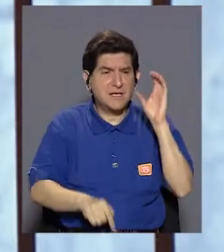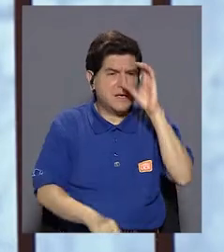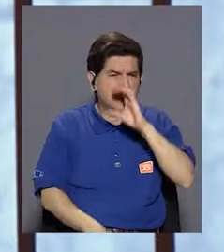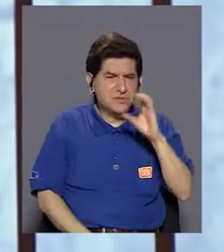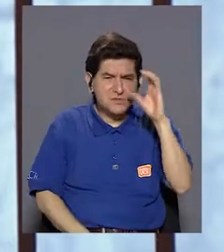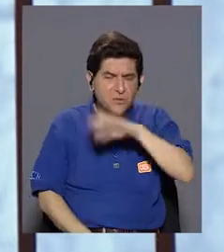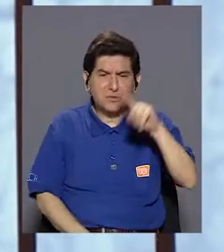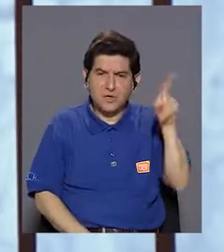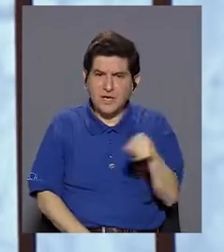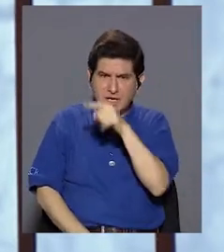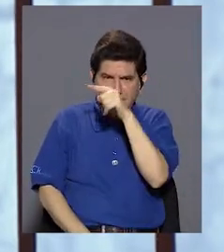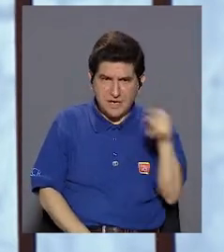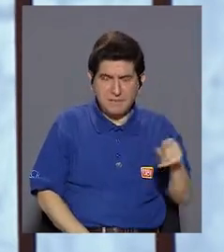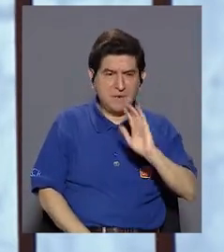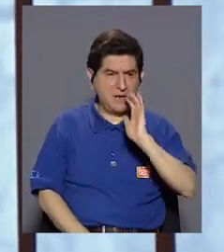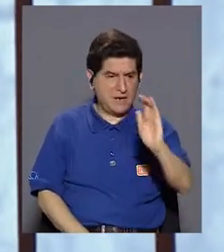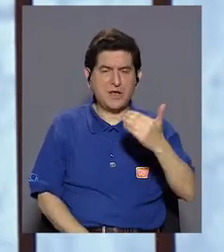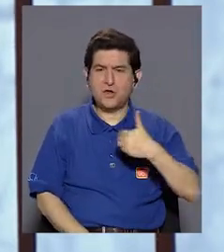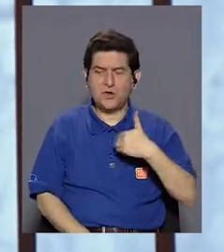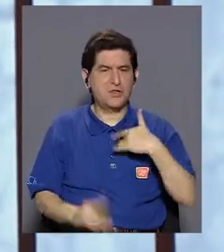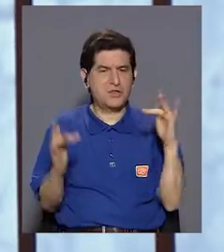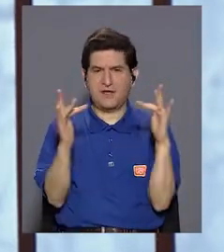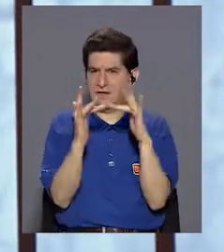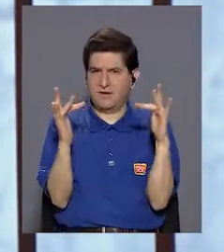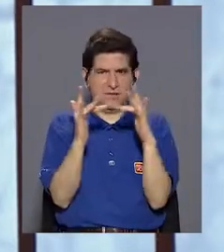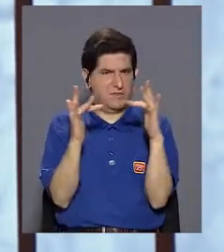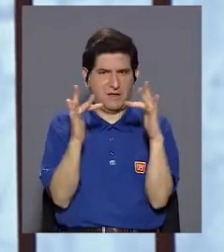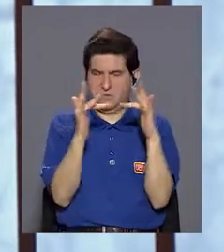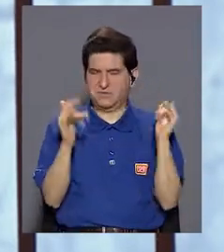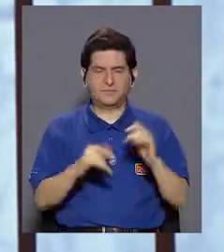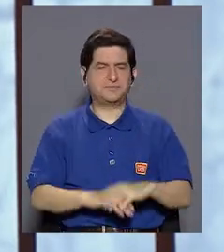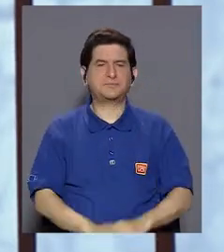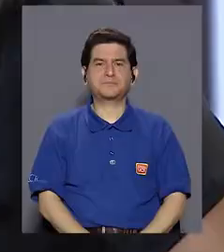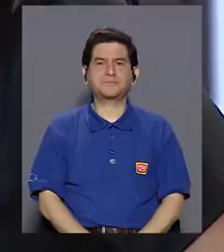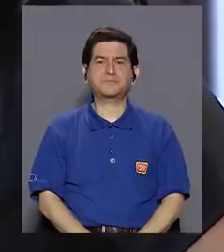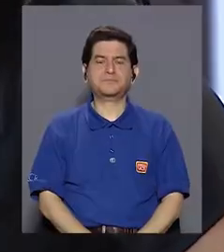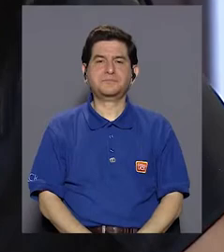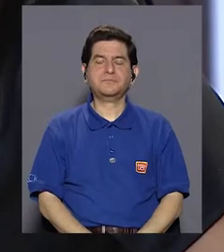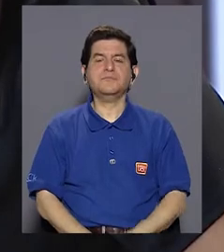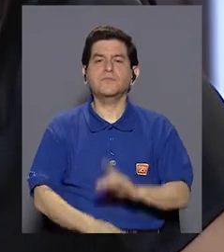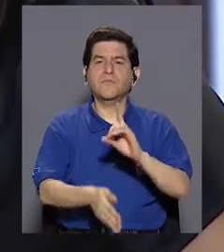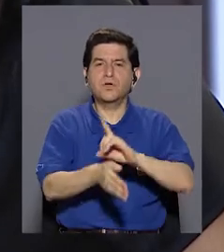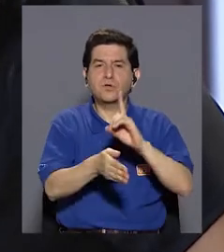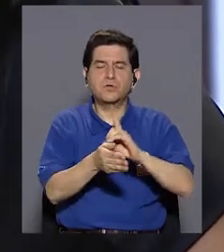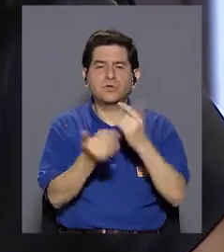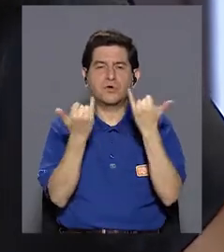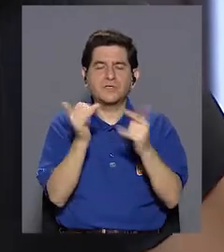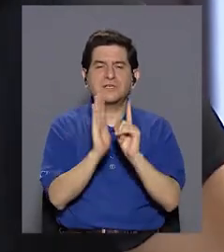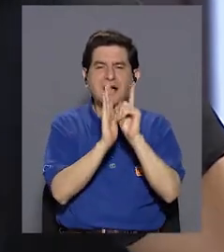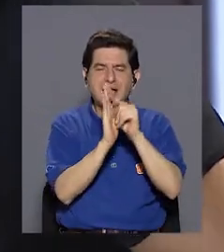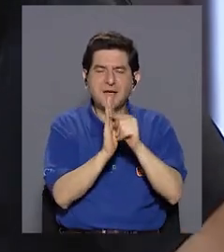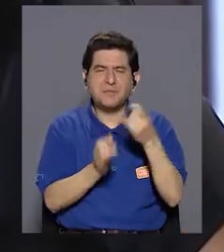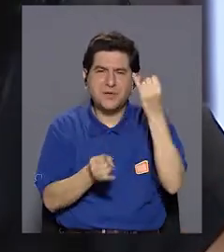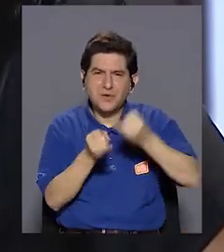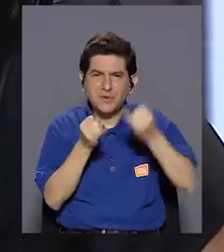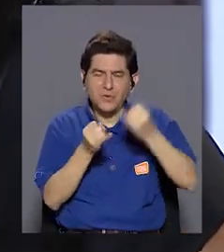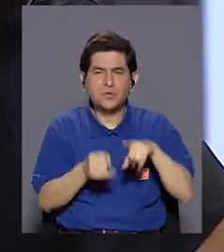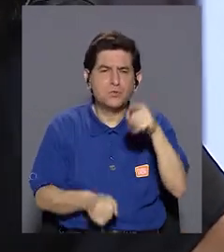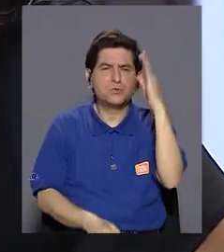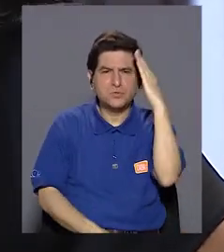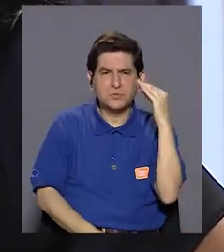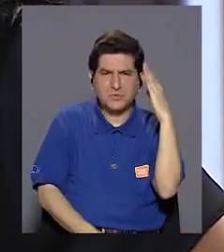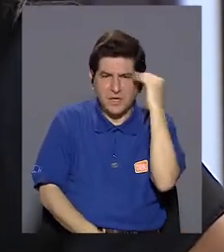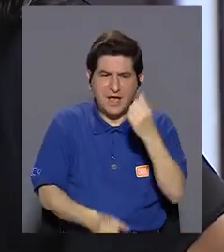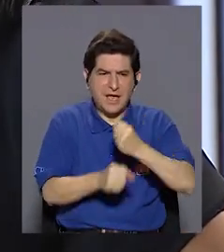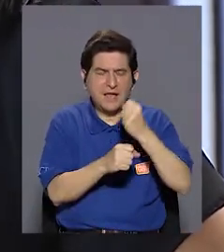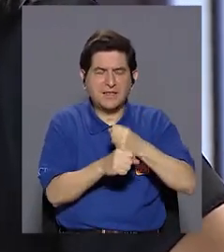buscándolas, eliminarlas para que el niño no tenga el contacto con eso. Doctor, a través, ya en los minutitos que nos quedan, a través de su